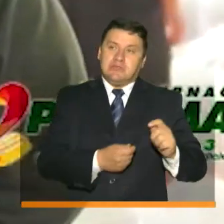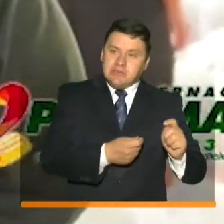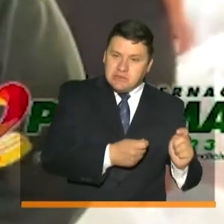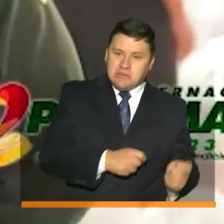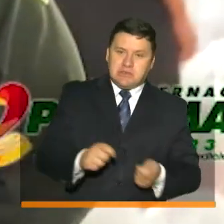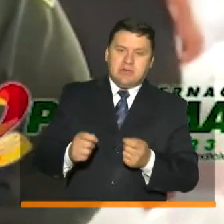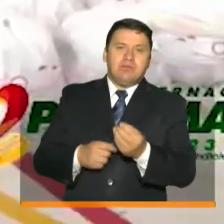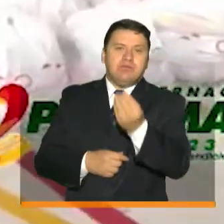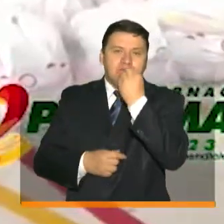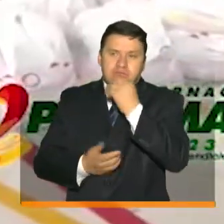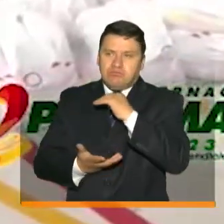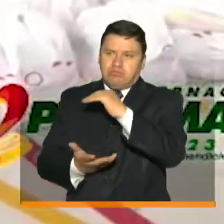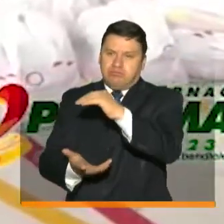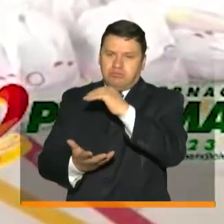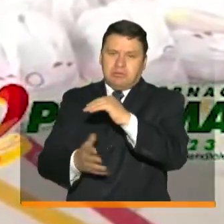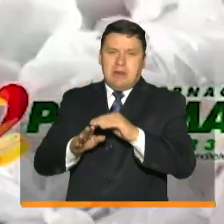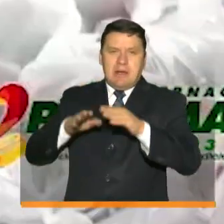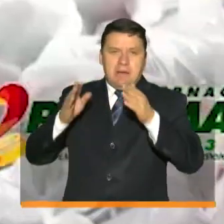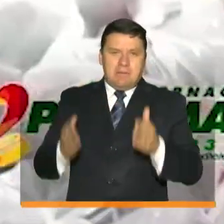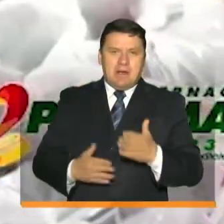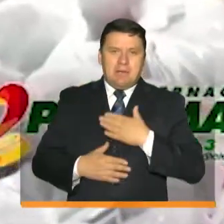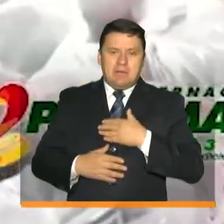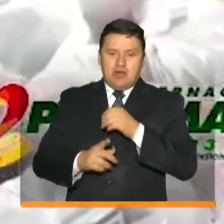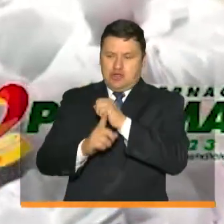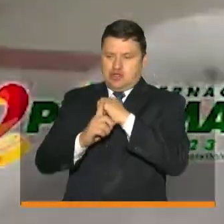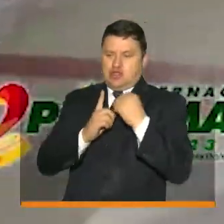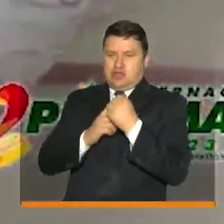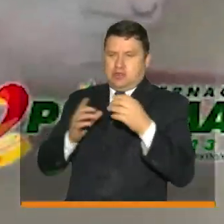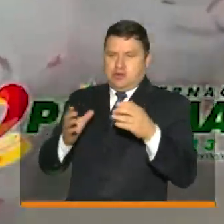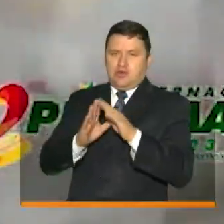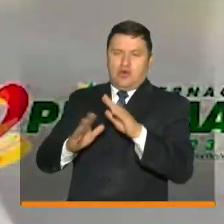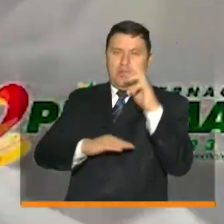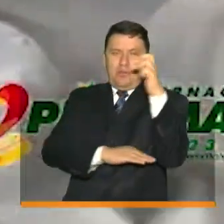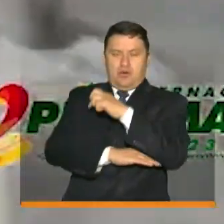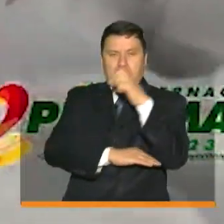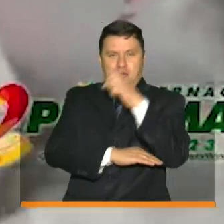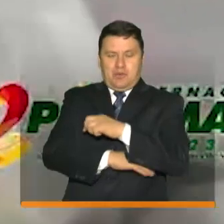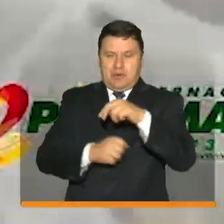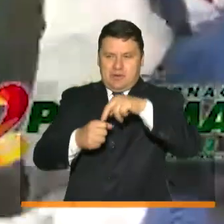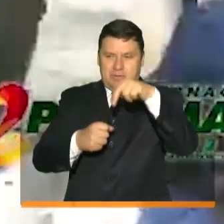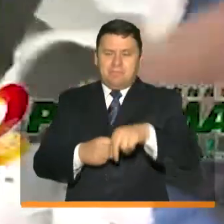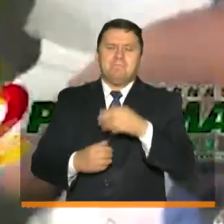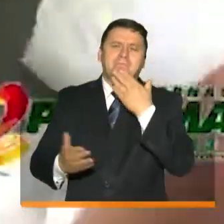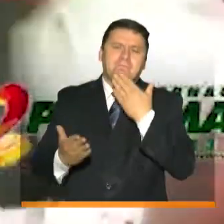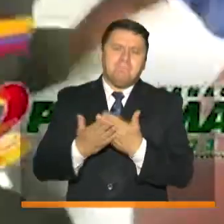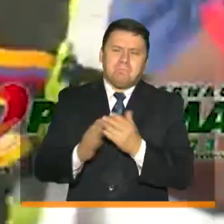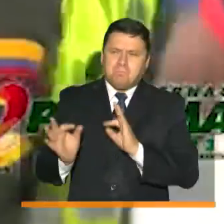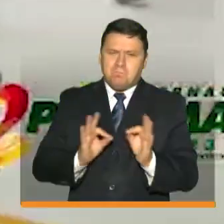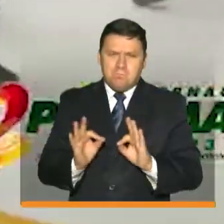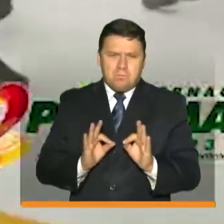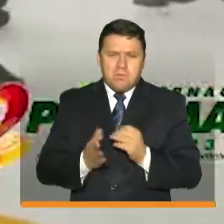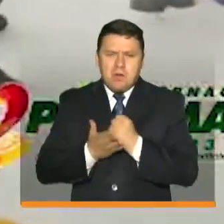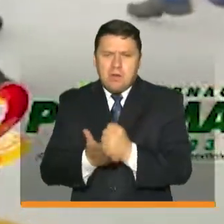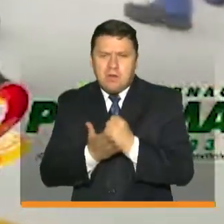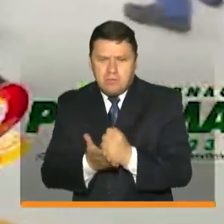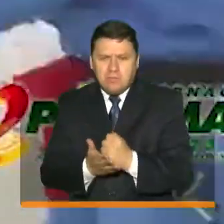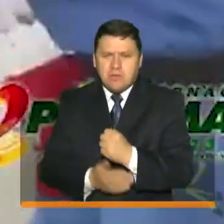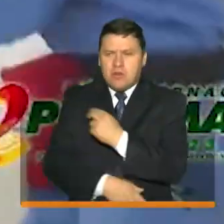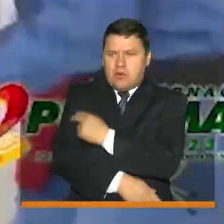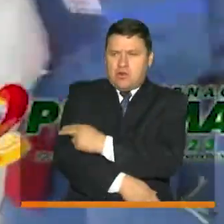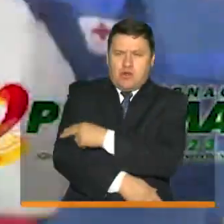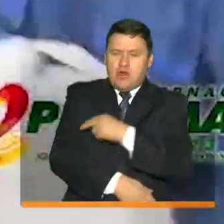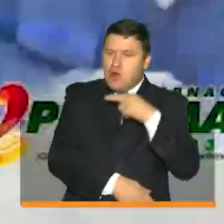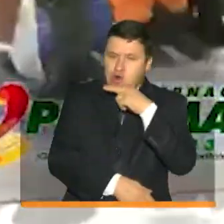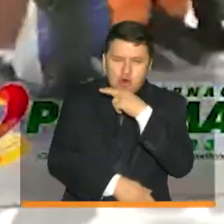un bocado de comida a la mesa de nuestra sociedad de nuestros putumayenses gracias a nuestros organismos de socorro a la Cruz